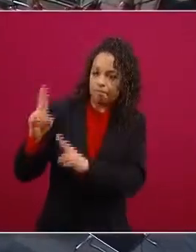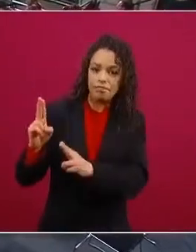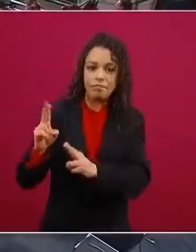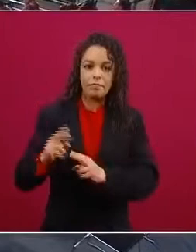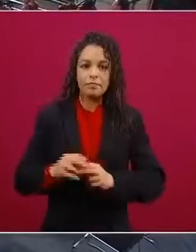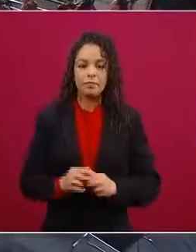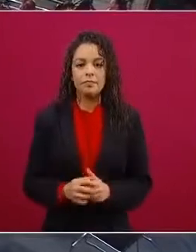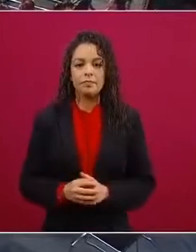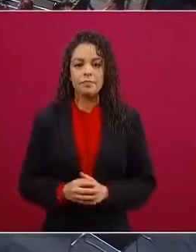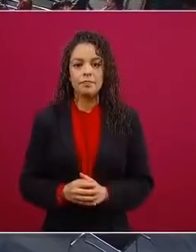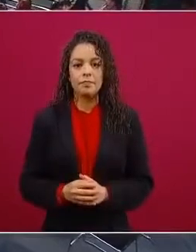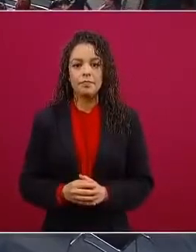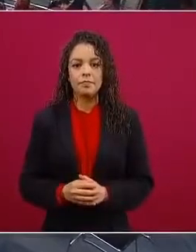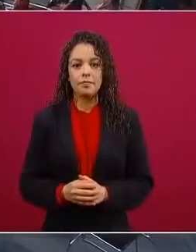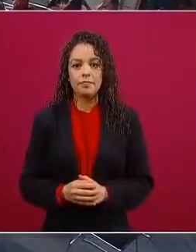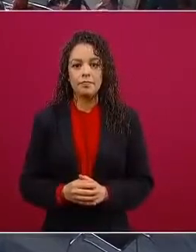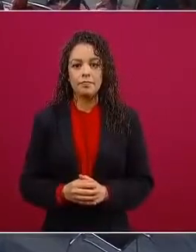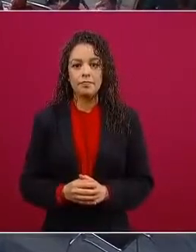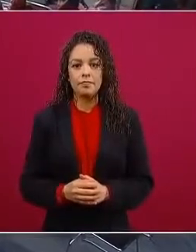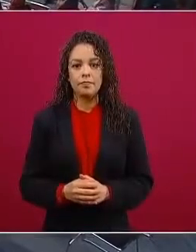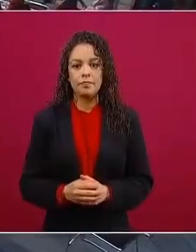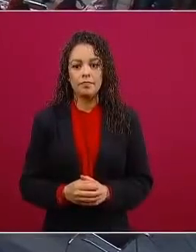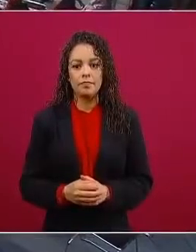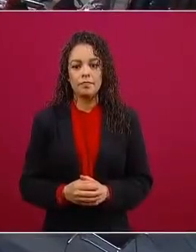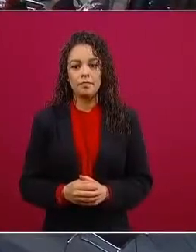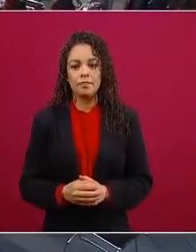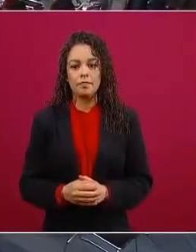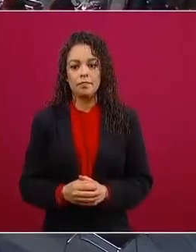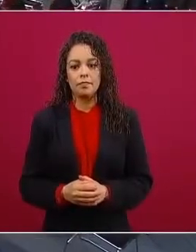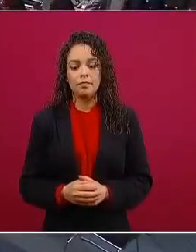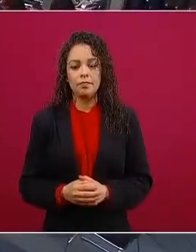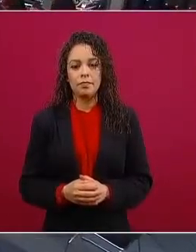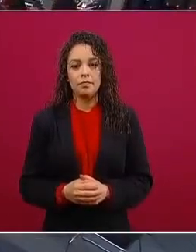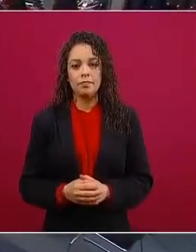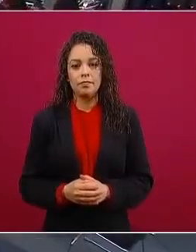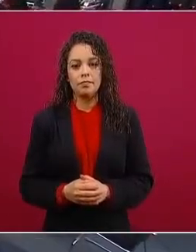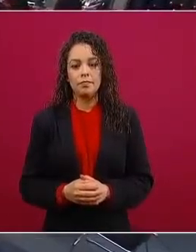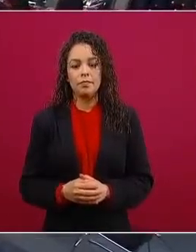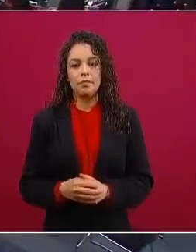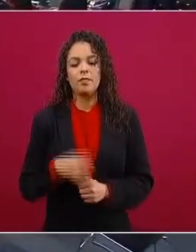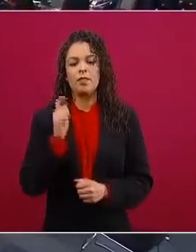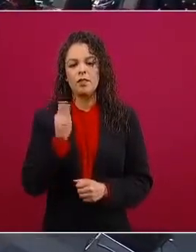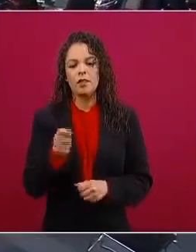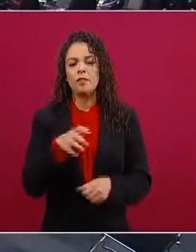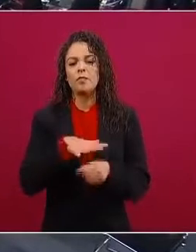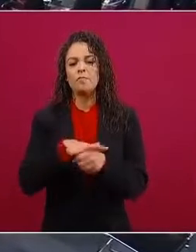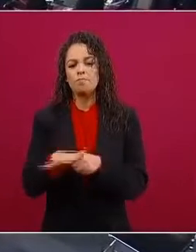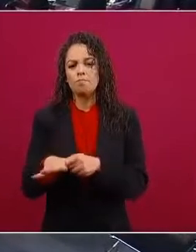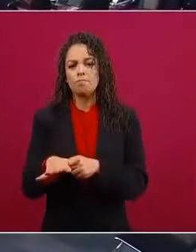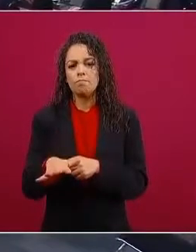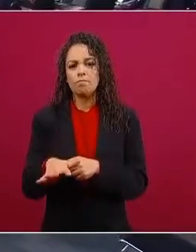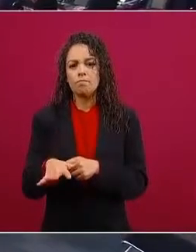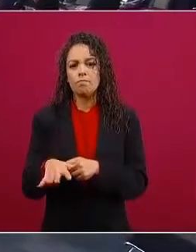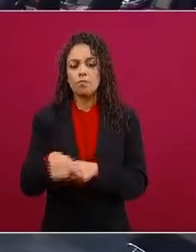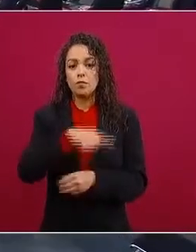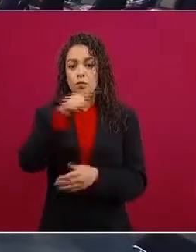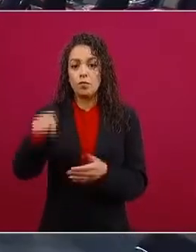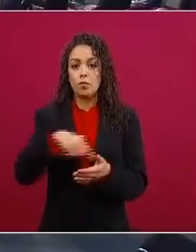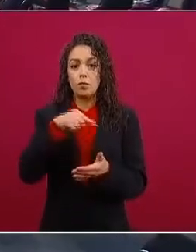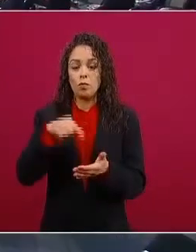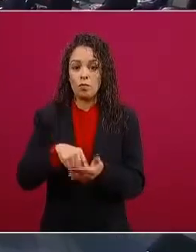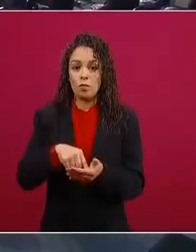se admiraba los centros arqueológicos